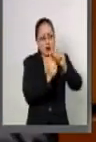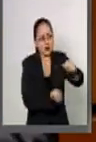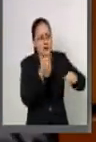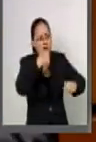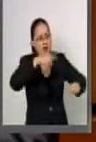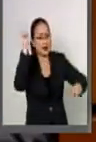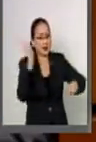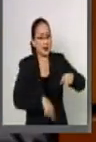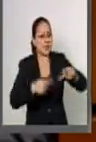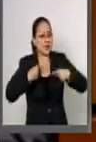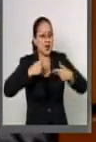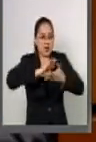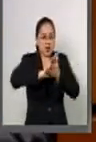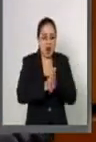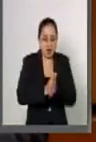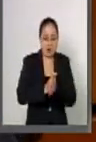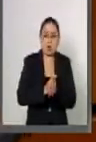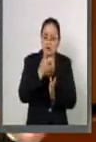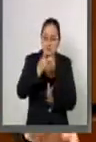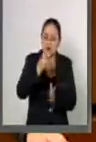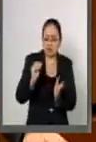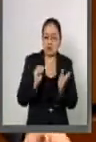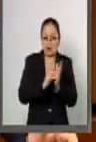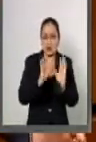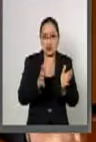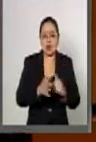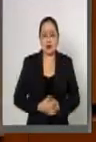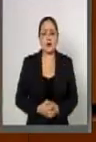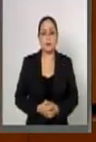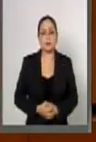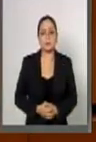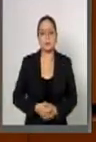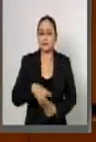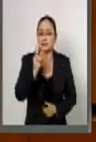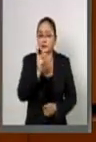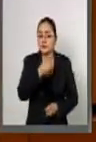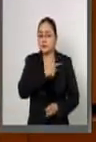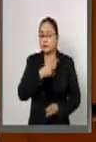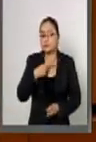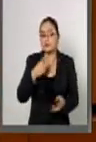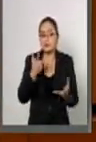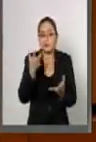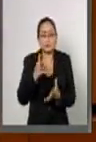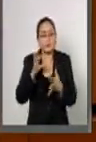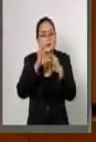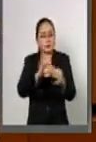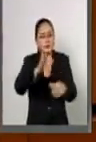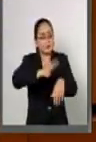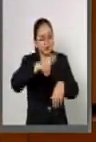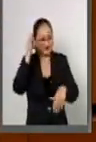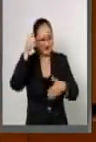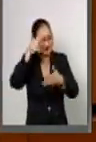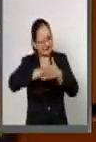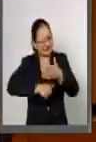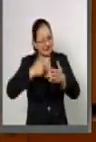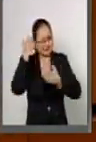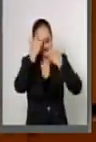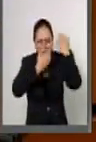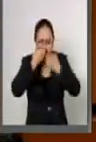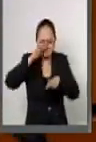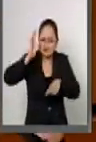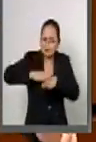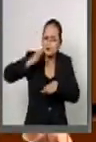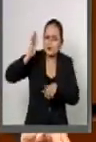las personas con VIH-Sida pero hay que profundizar hay que profundizar